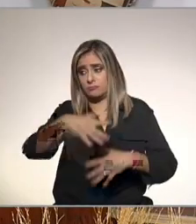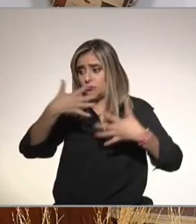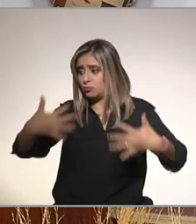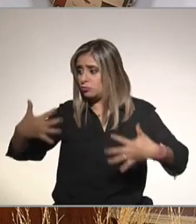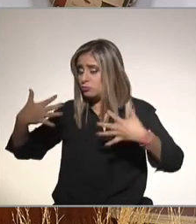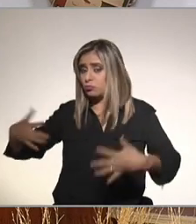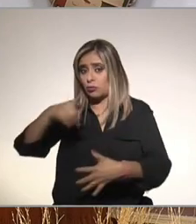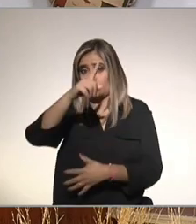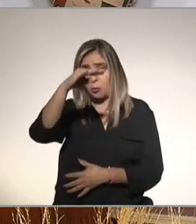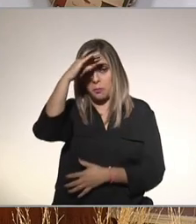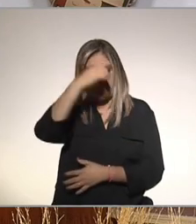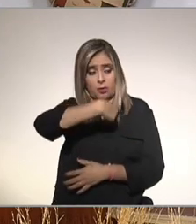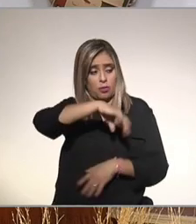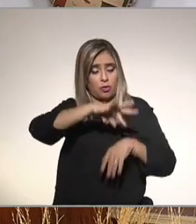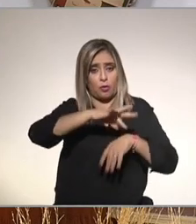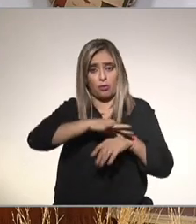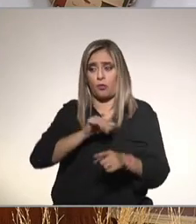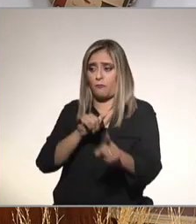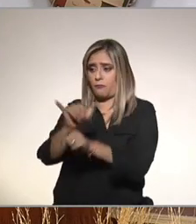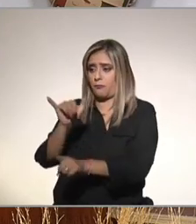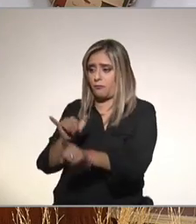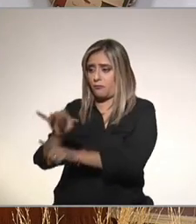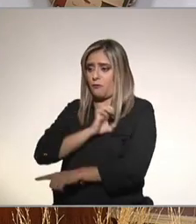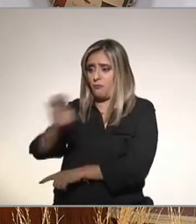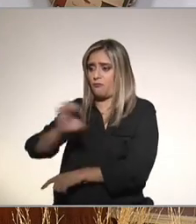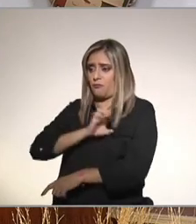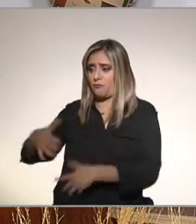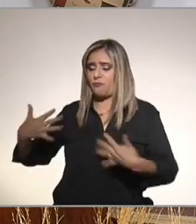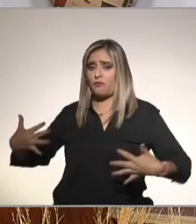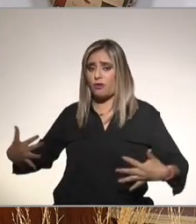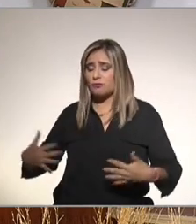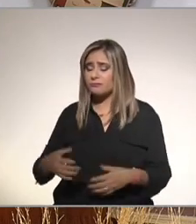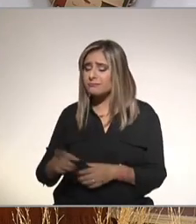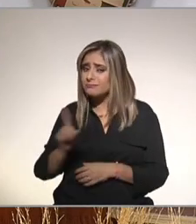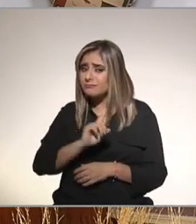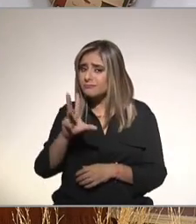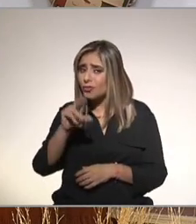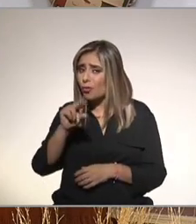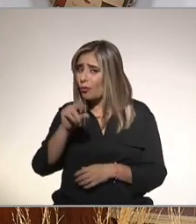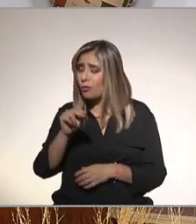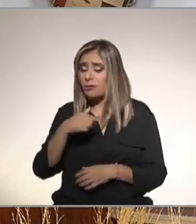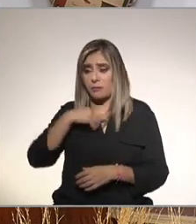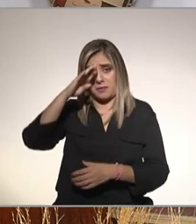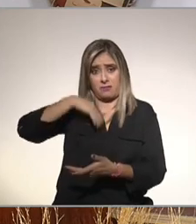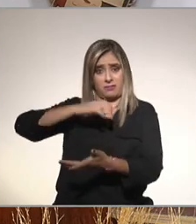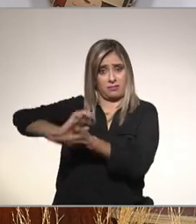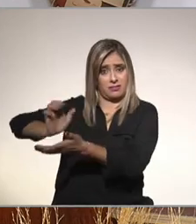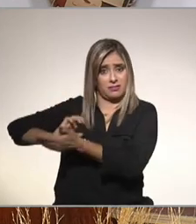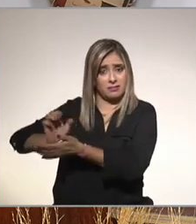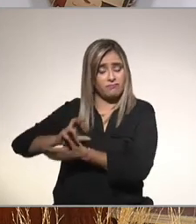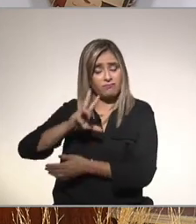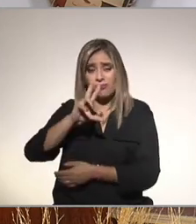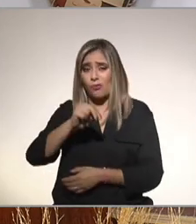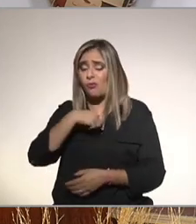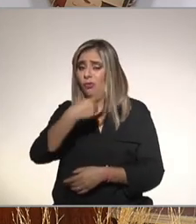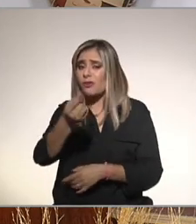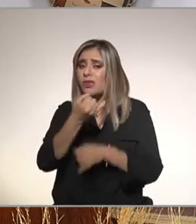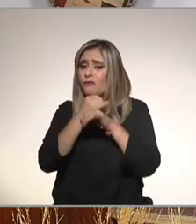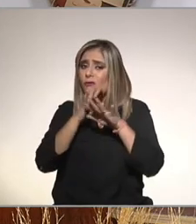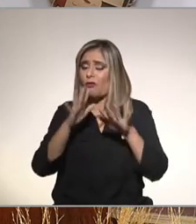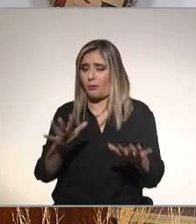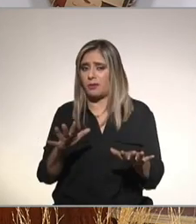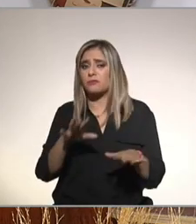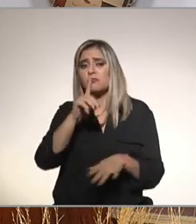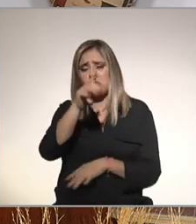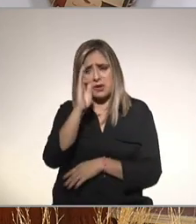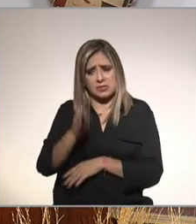estarte buleando hablar de obesidad no estamos buleando no estamos discriminando estamos hablando de información está bien que